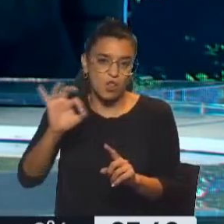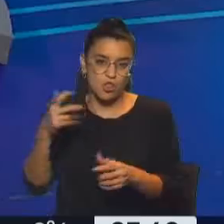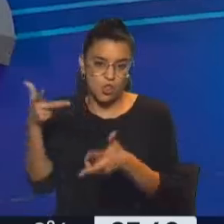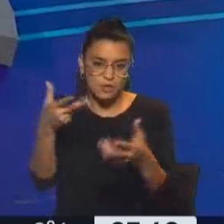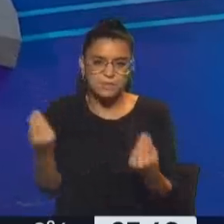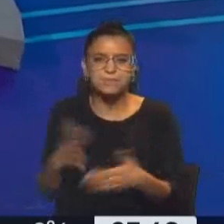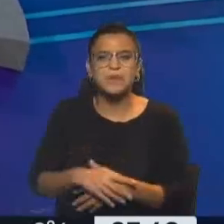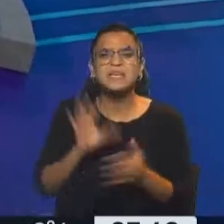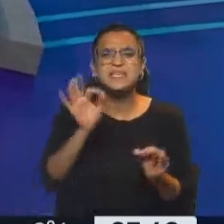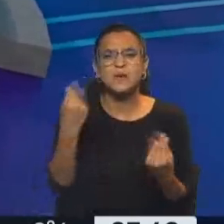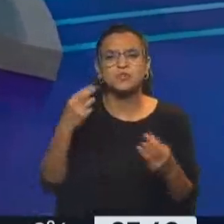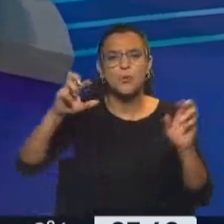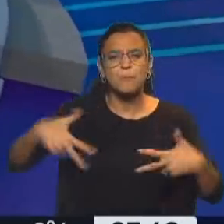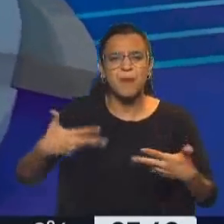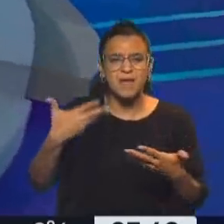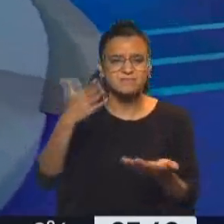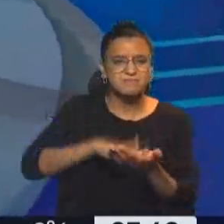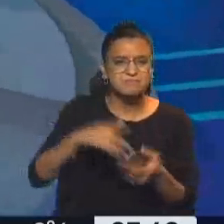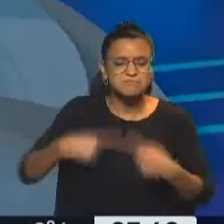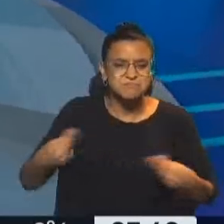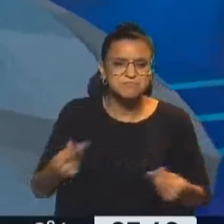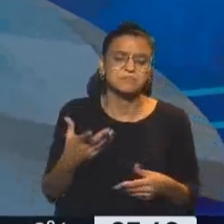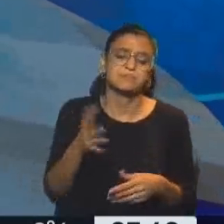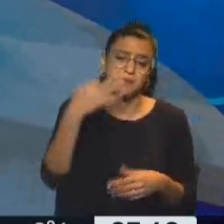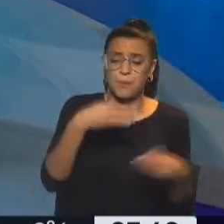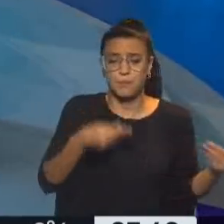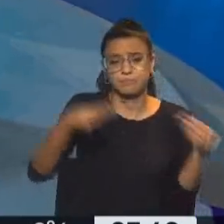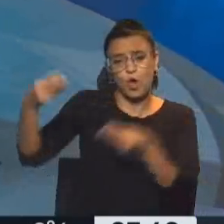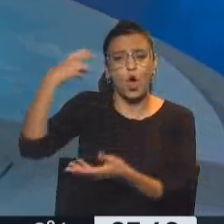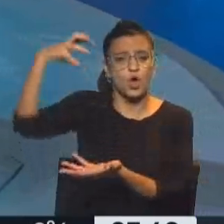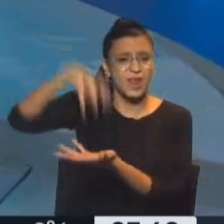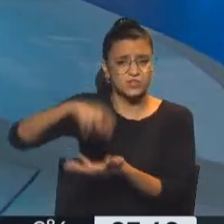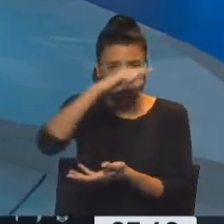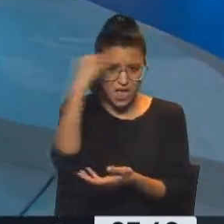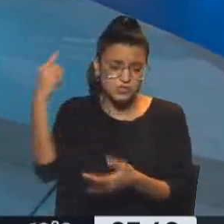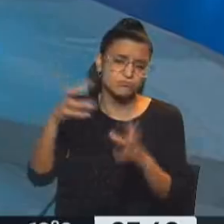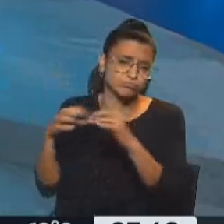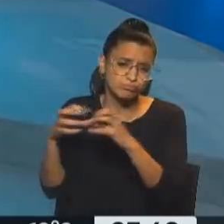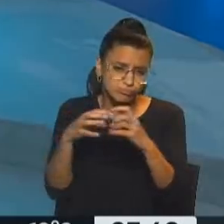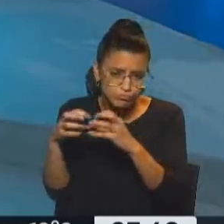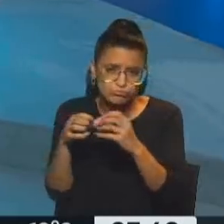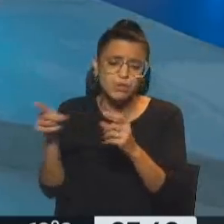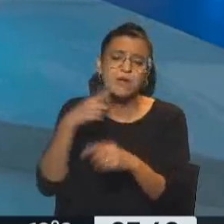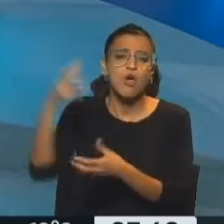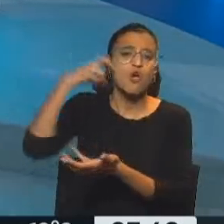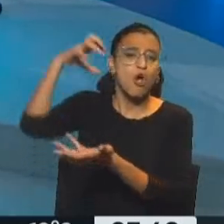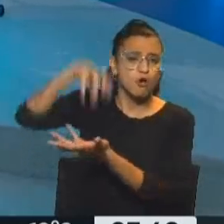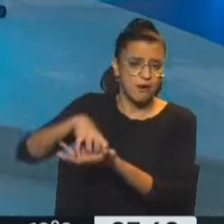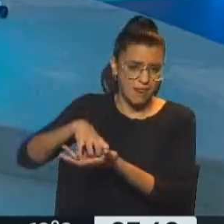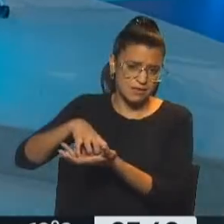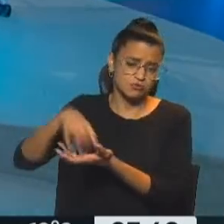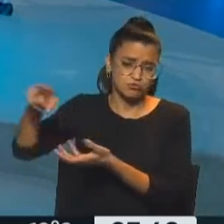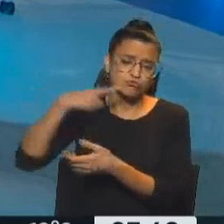¿Qué se sabe de este plano? Bueno, en principio lo que se sabe es que va a ir al Congreso Nacional y que el debate se va a dar precisamente en el Congreso Nacional